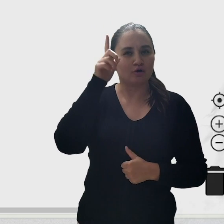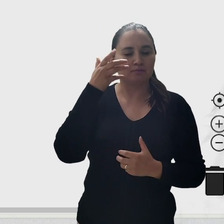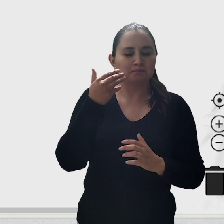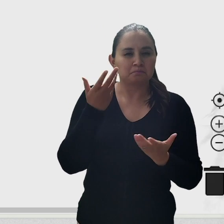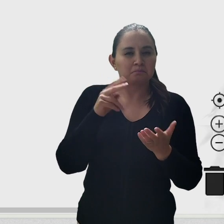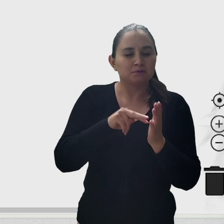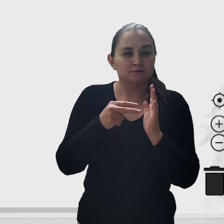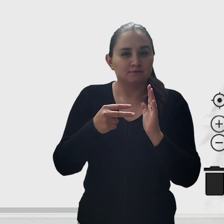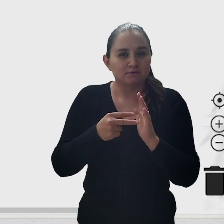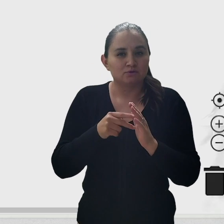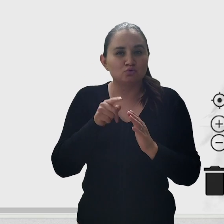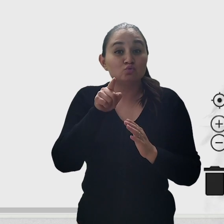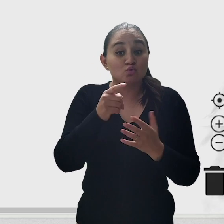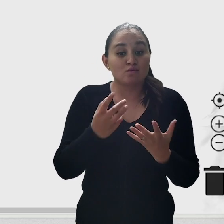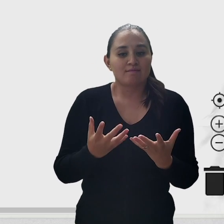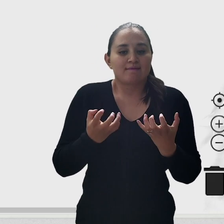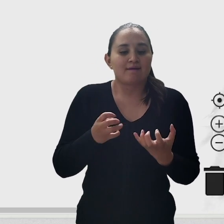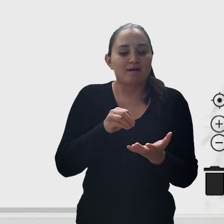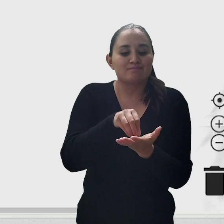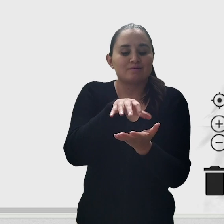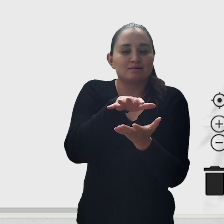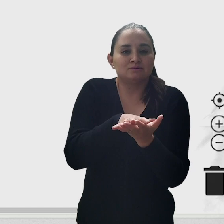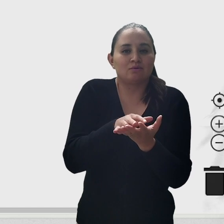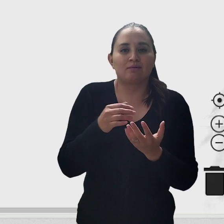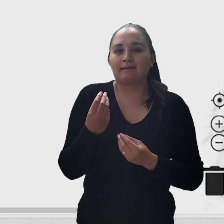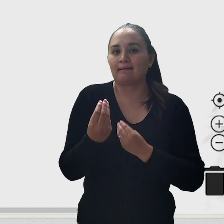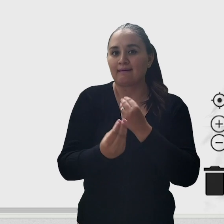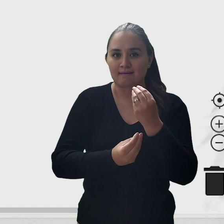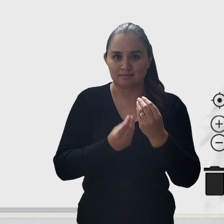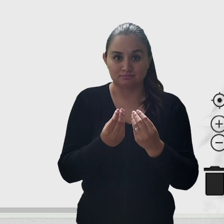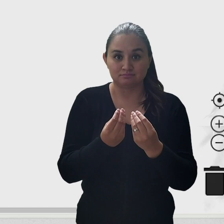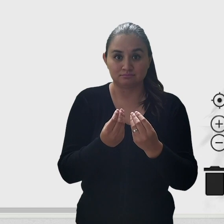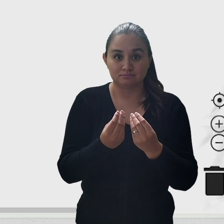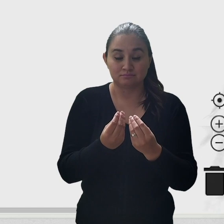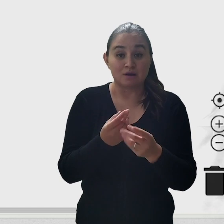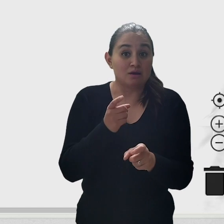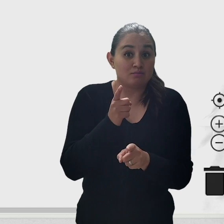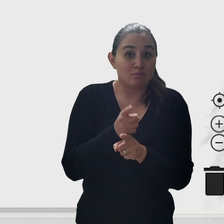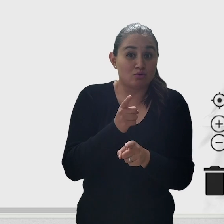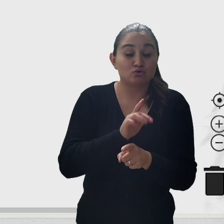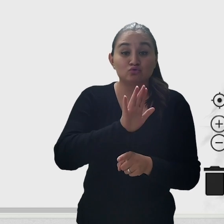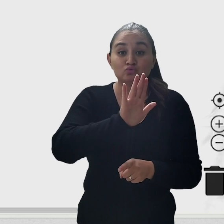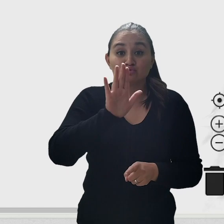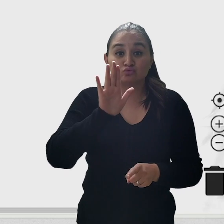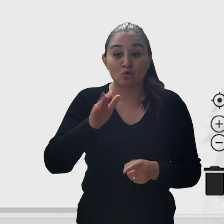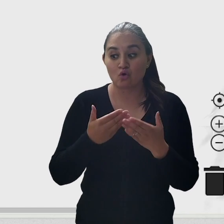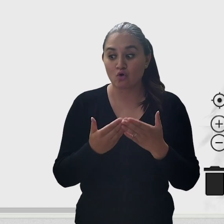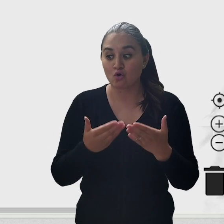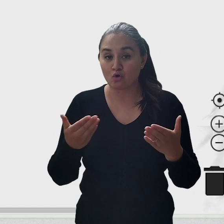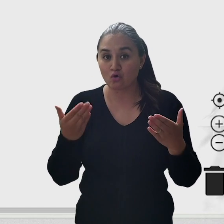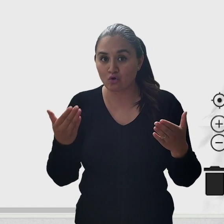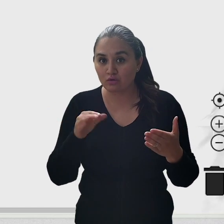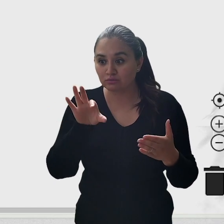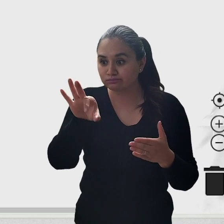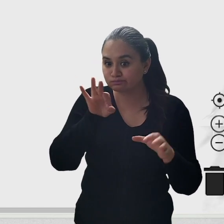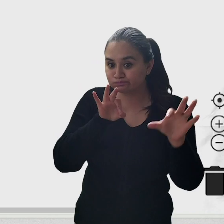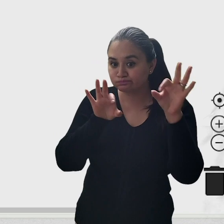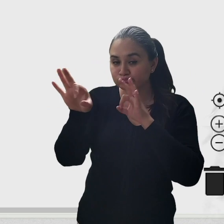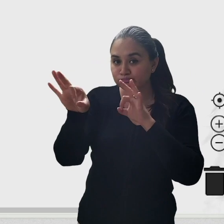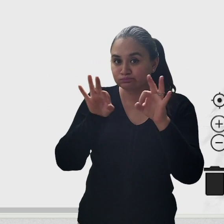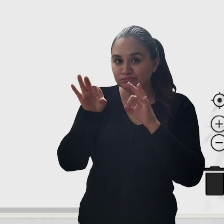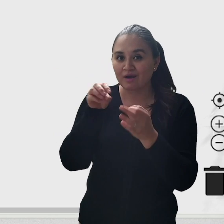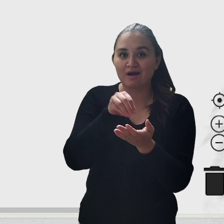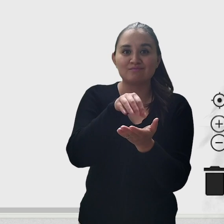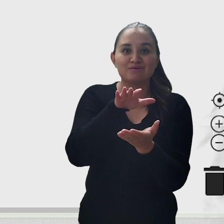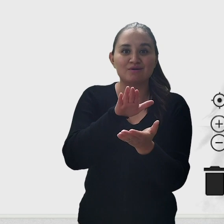aplicación. Para eso, vamos a utilizar los propios componentes de nuestra interfaz de usuario, así como